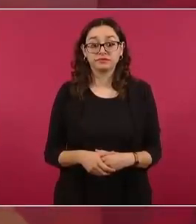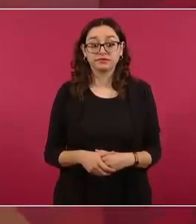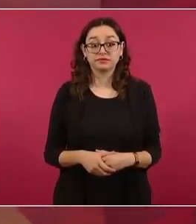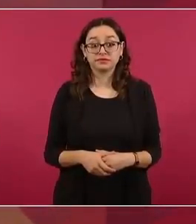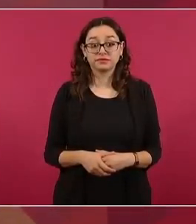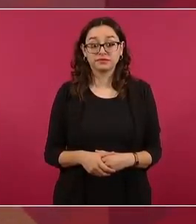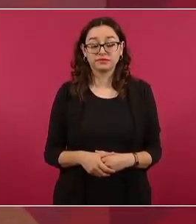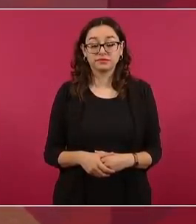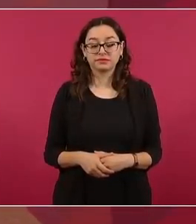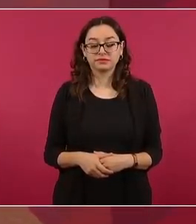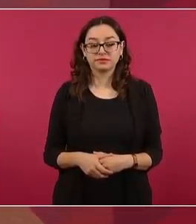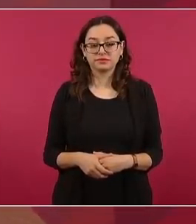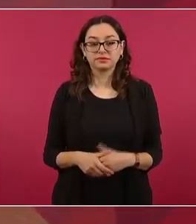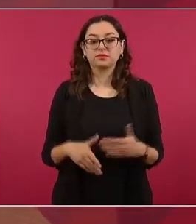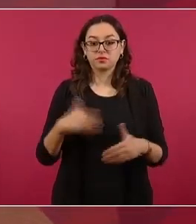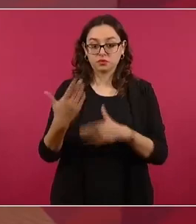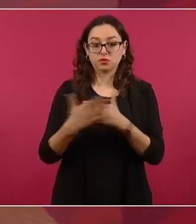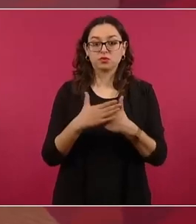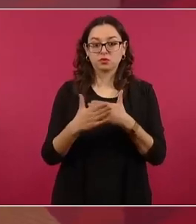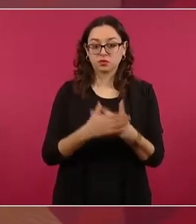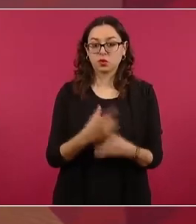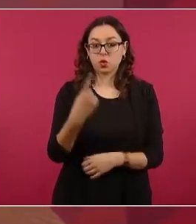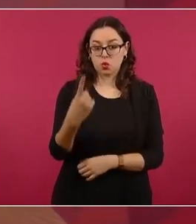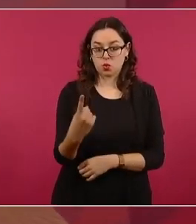que voy a hablar el día primero